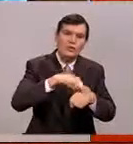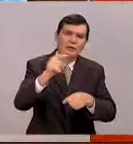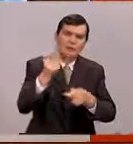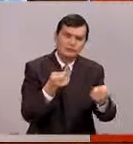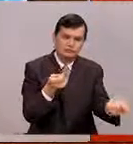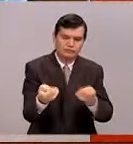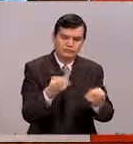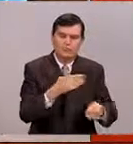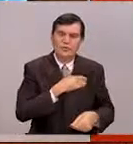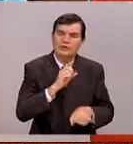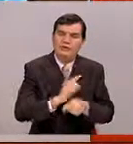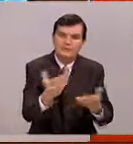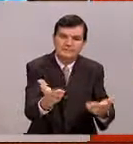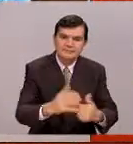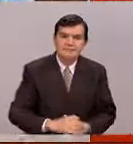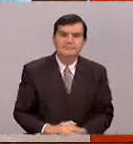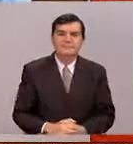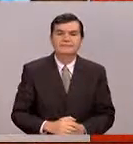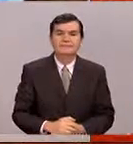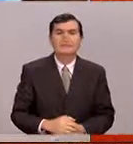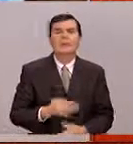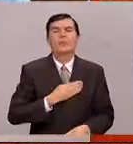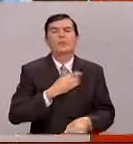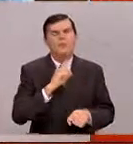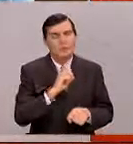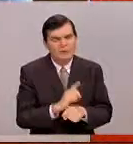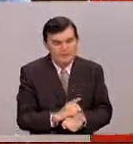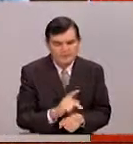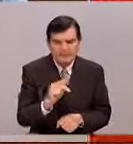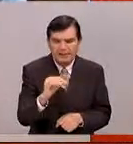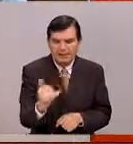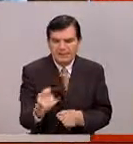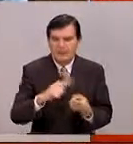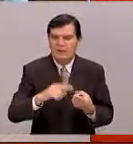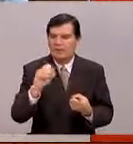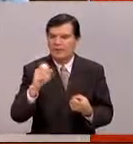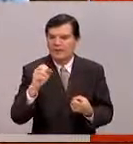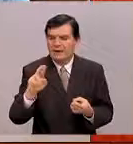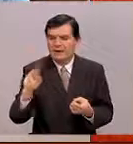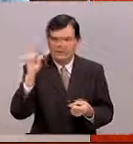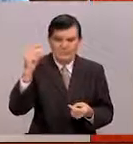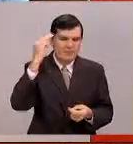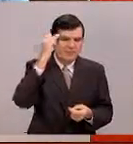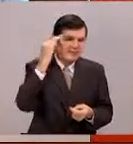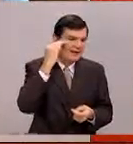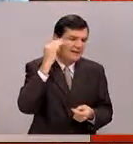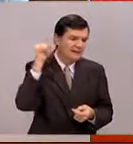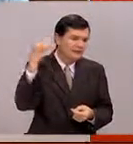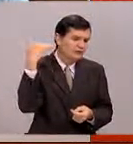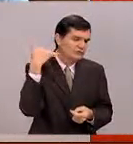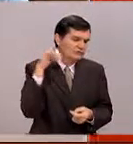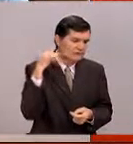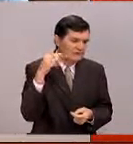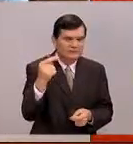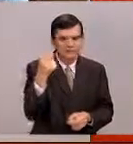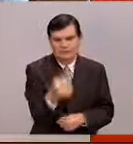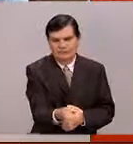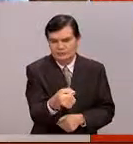¿Cómo está? ¿Cómo le va? Muy buenos días. Muy buenos días, Patricia Yomar desde Mérida. Un saludo y saludo